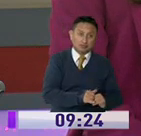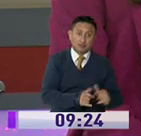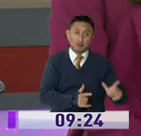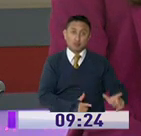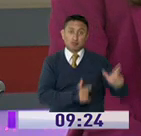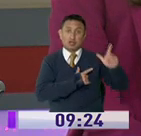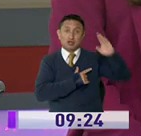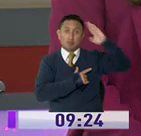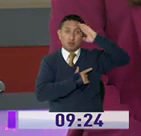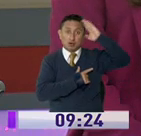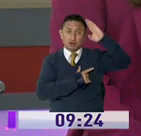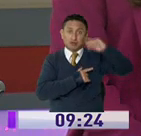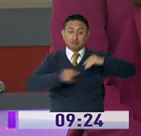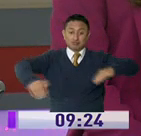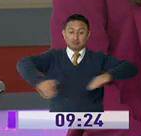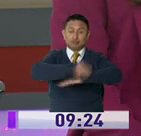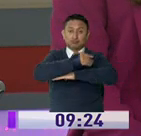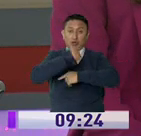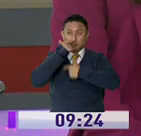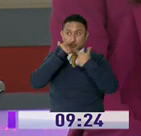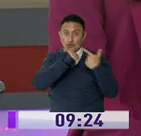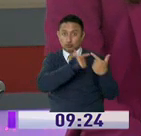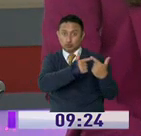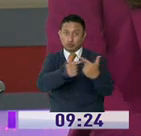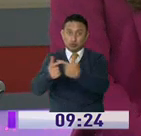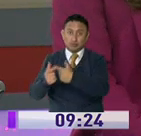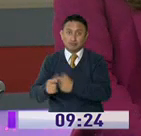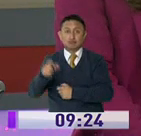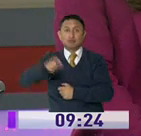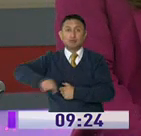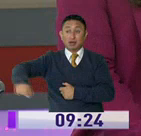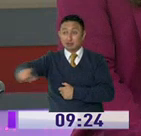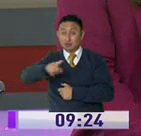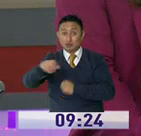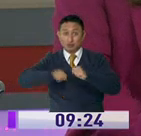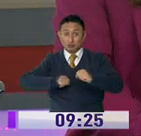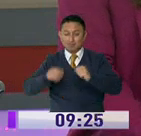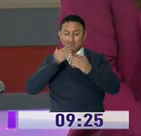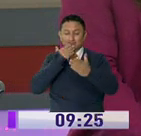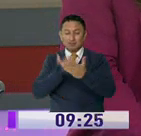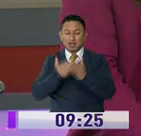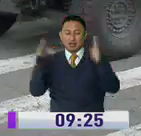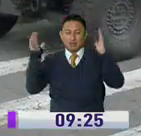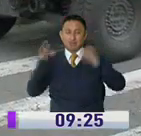militares y policías recorren las calles de la capital. La ciudadanía aplaude esta labor.